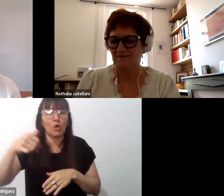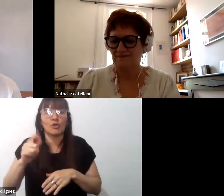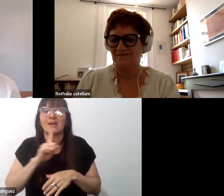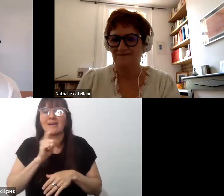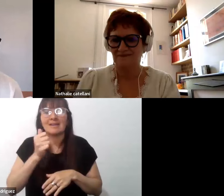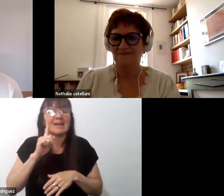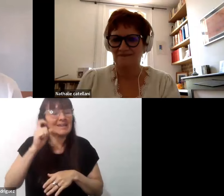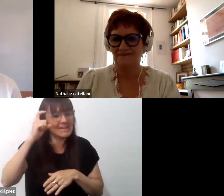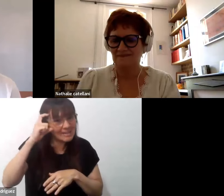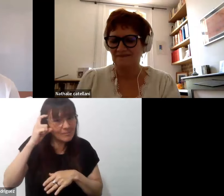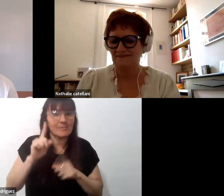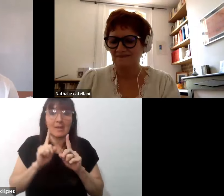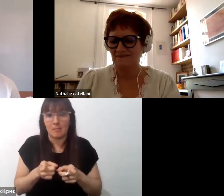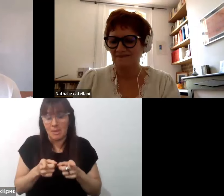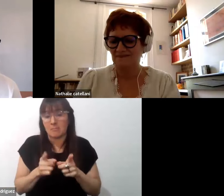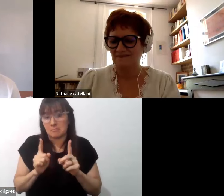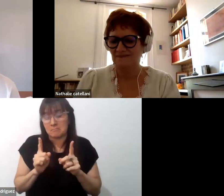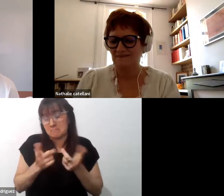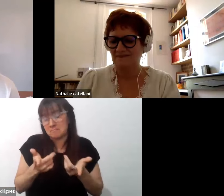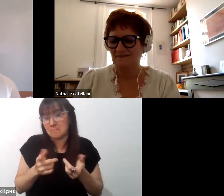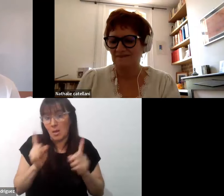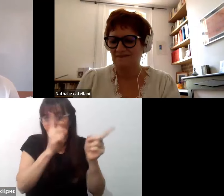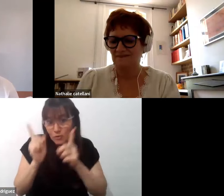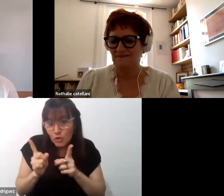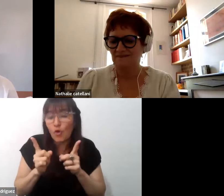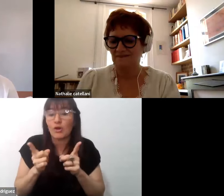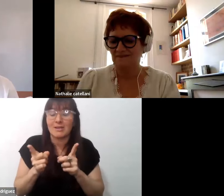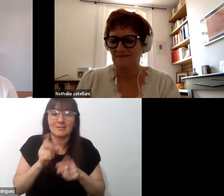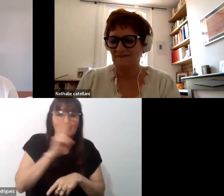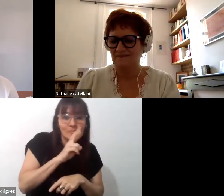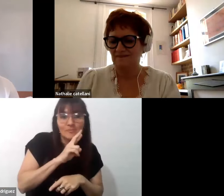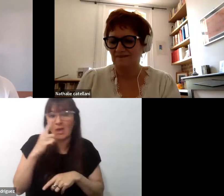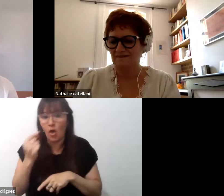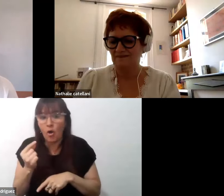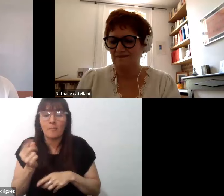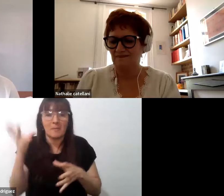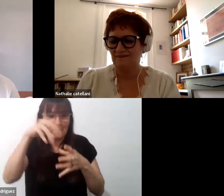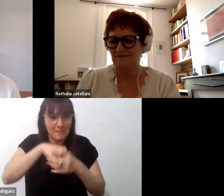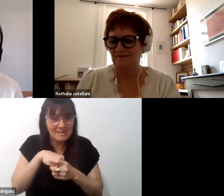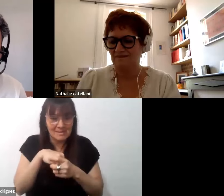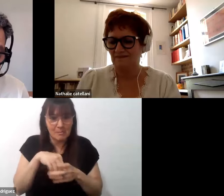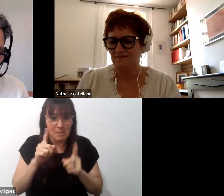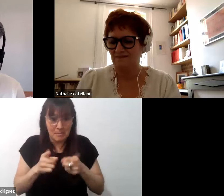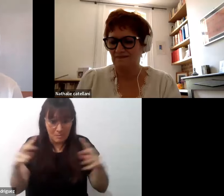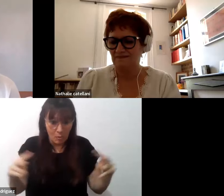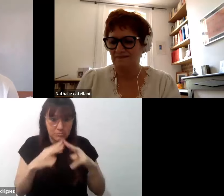Catellani, también con los y las profes que participan de este encuentro.